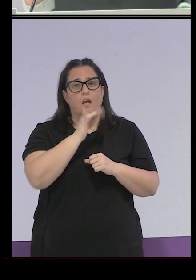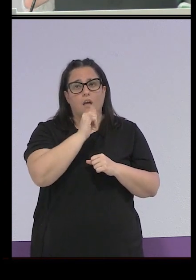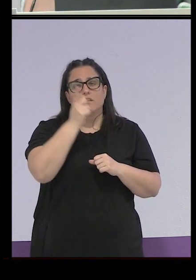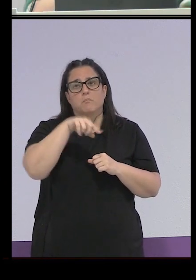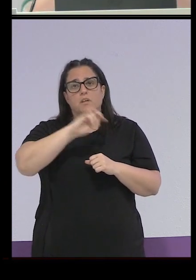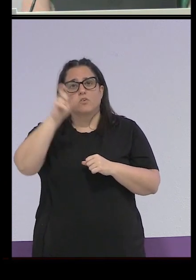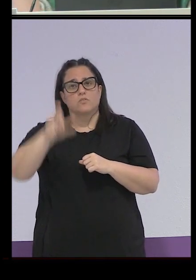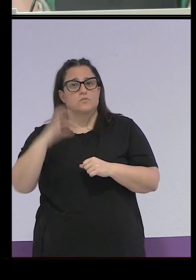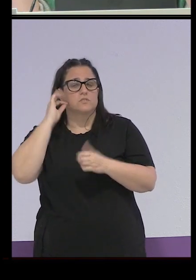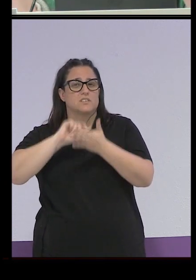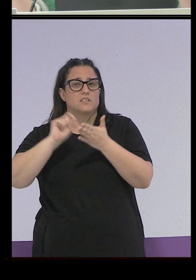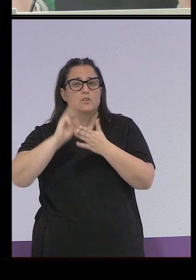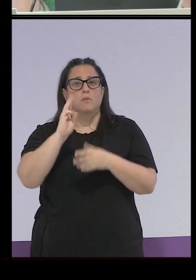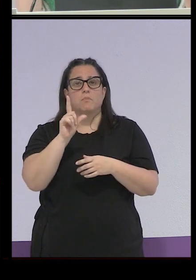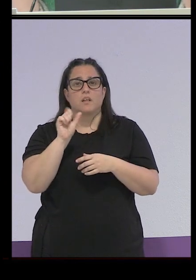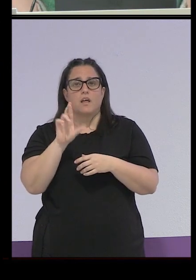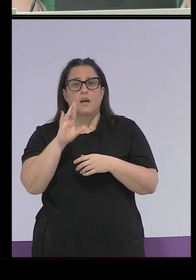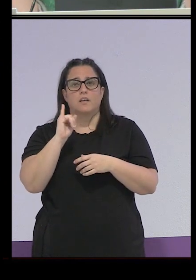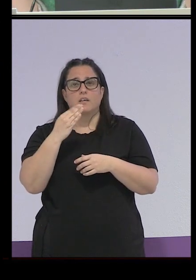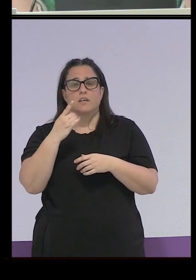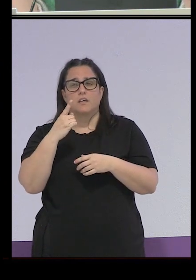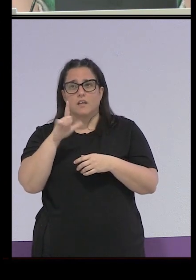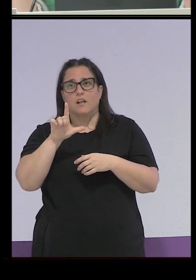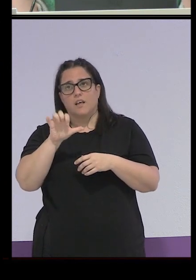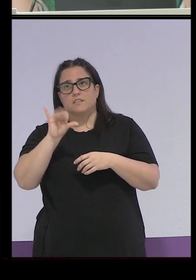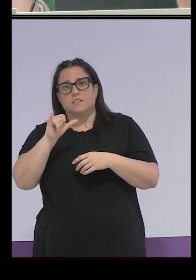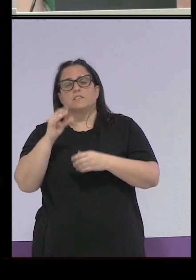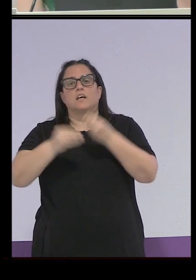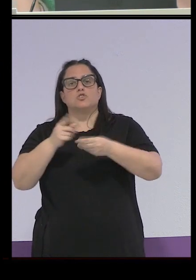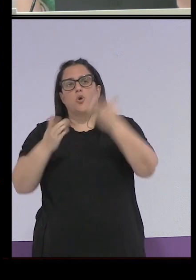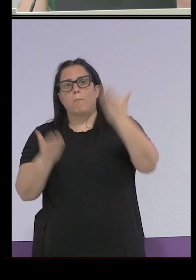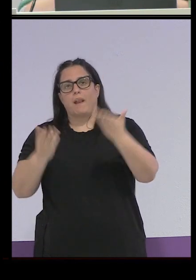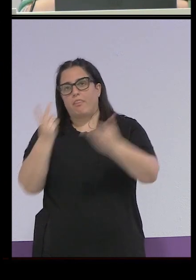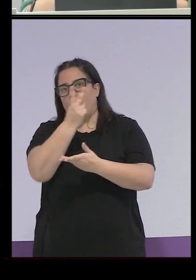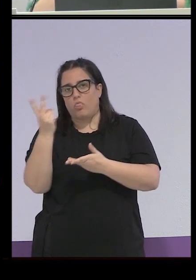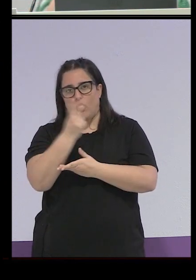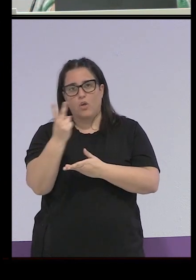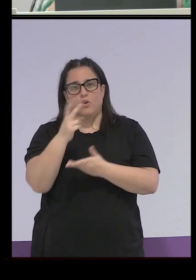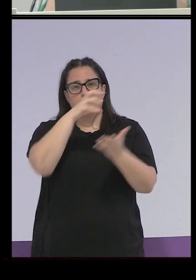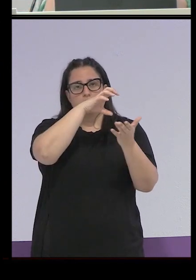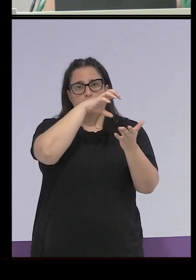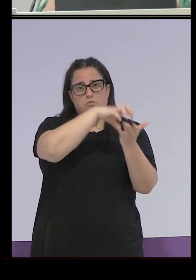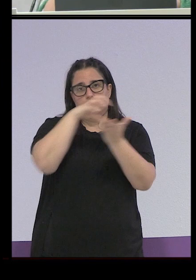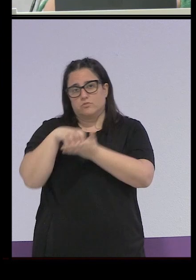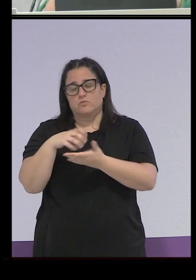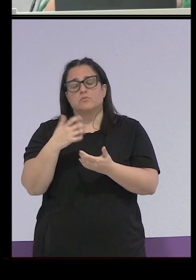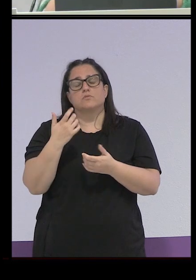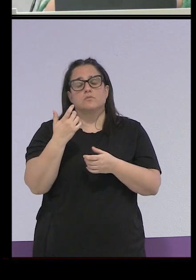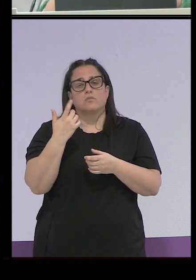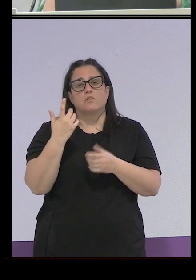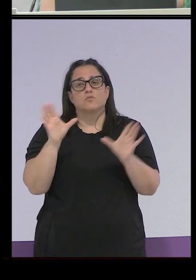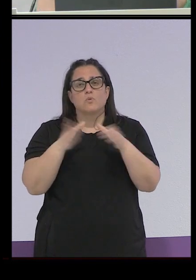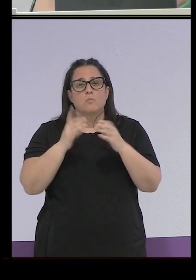Pilar Iglesias que ha hecho un trabajo muy bonito comparando las dos instituciones y en ese sentido quienes están en estos grupos de